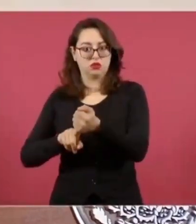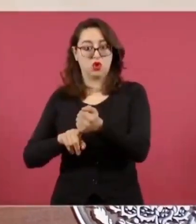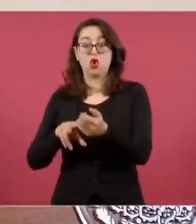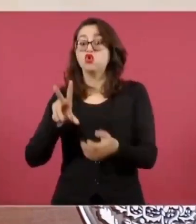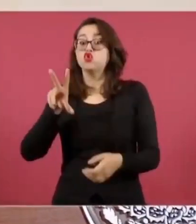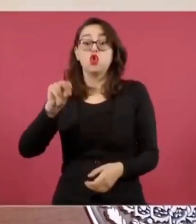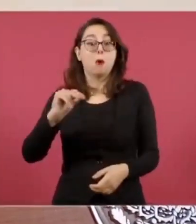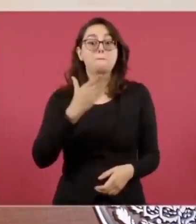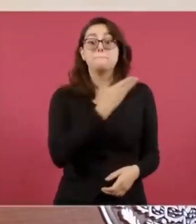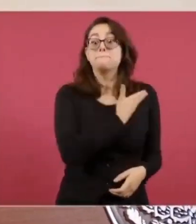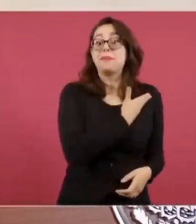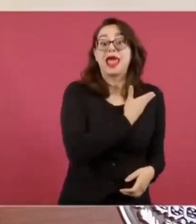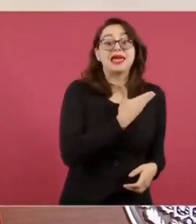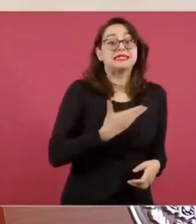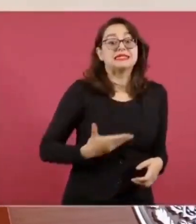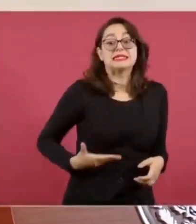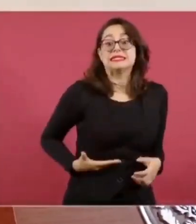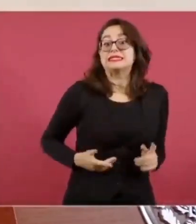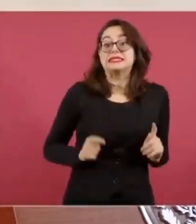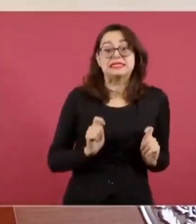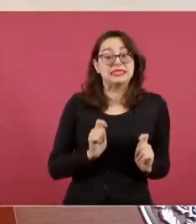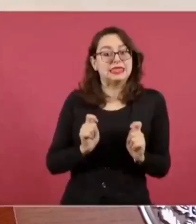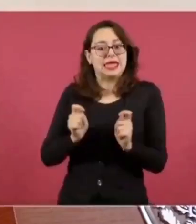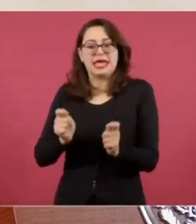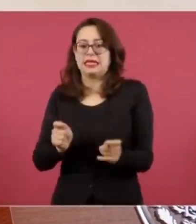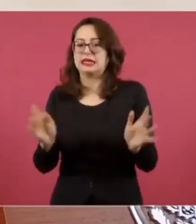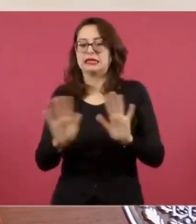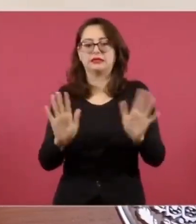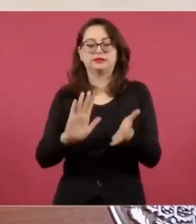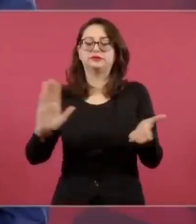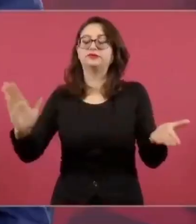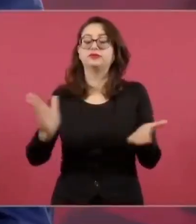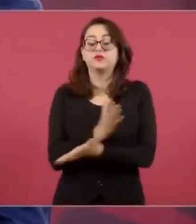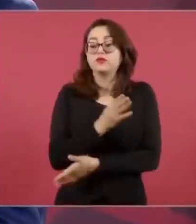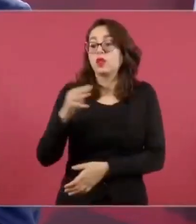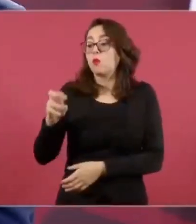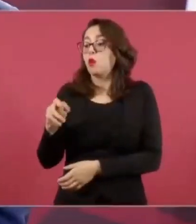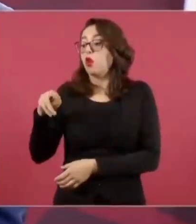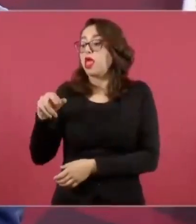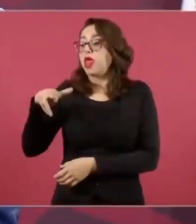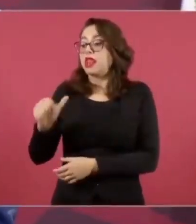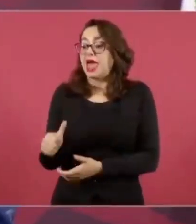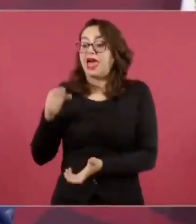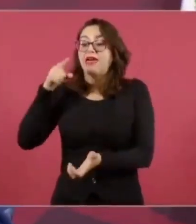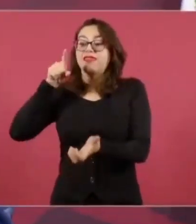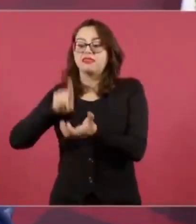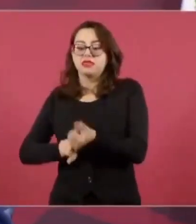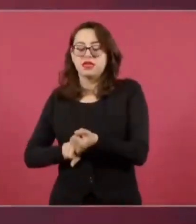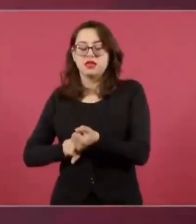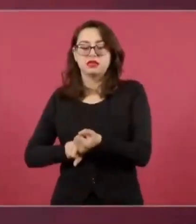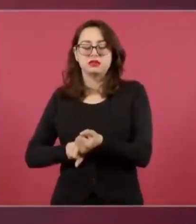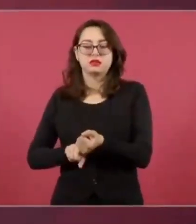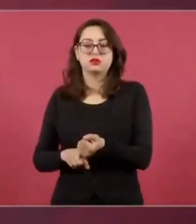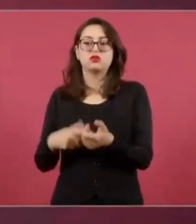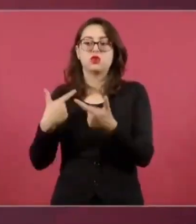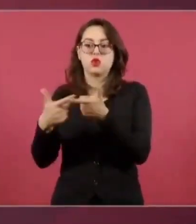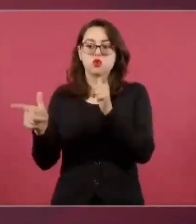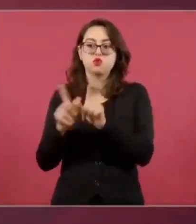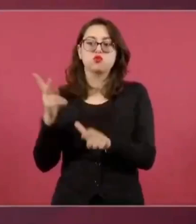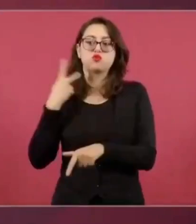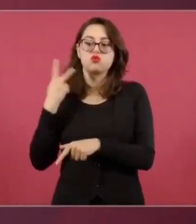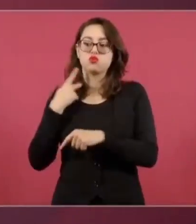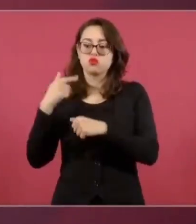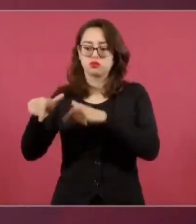voy a entregar el bastón de mando para la conducción del